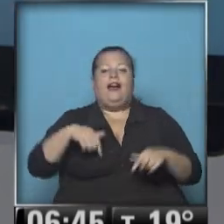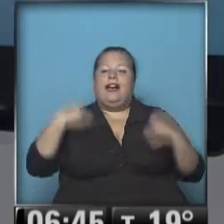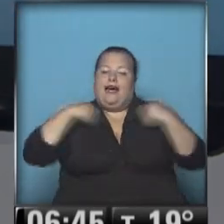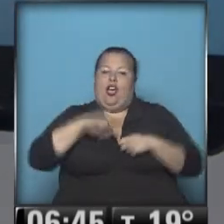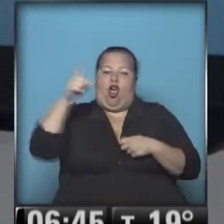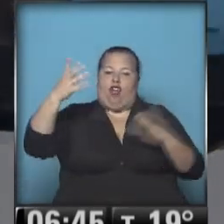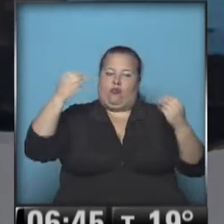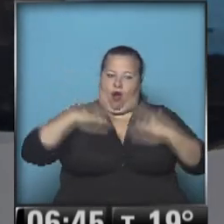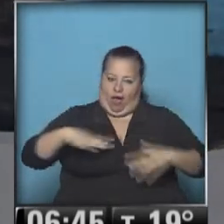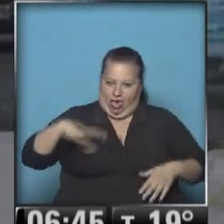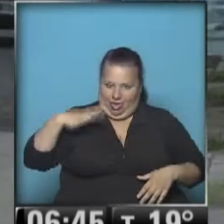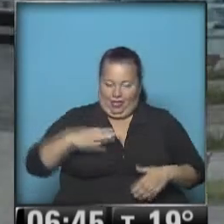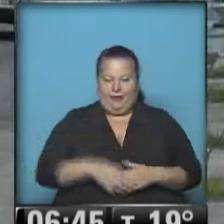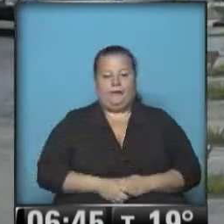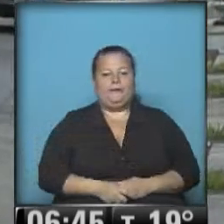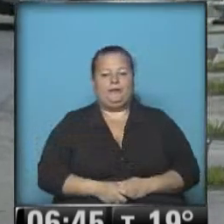intermeable.